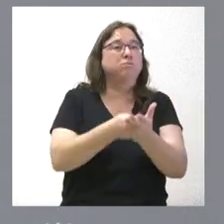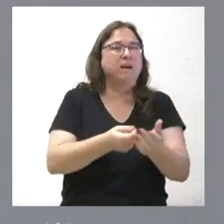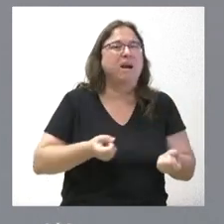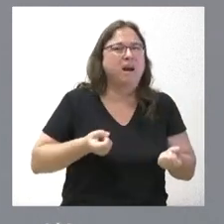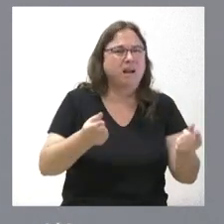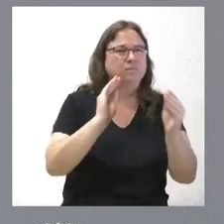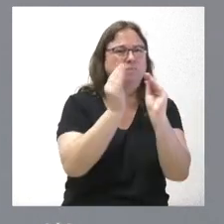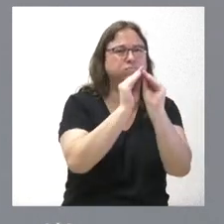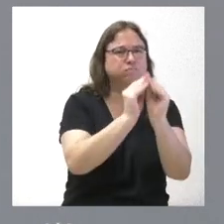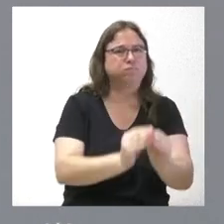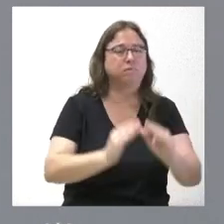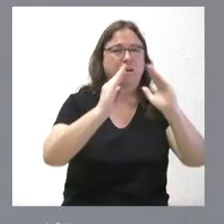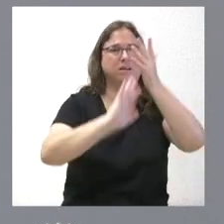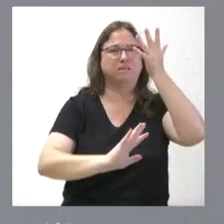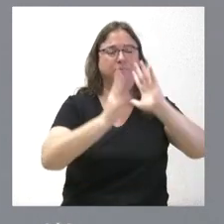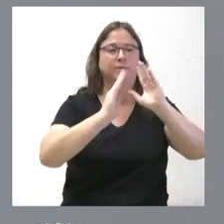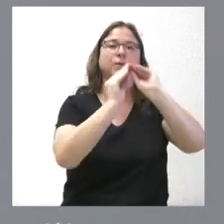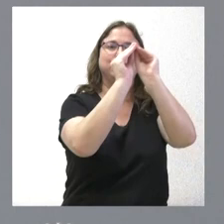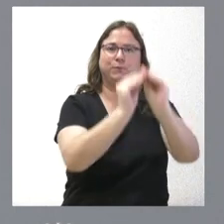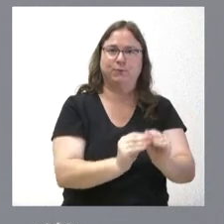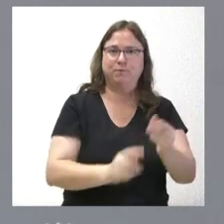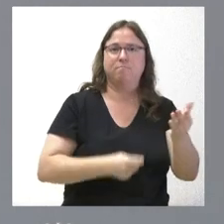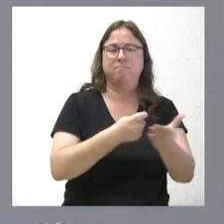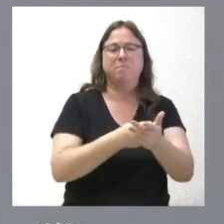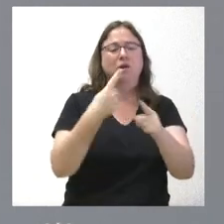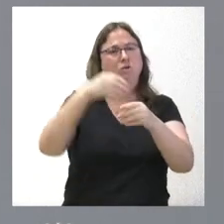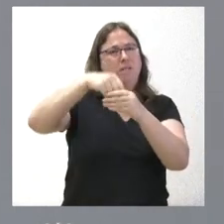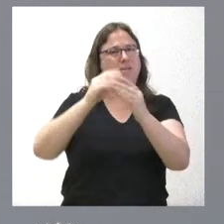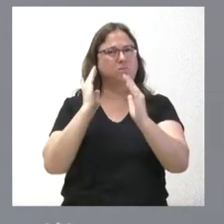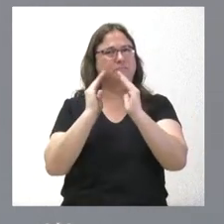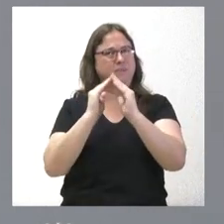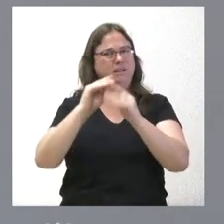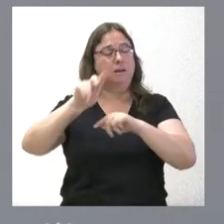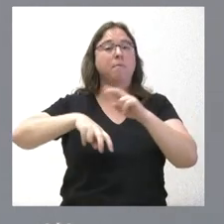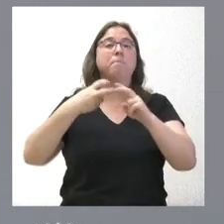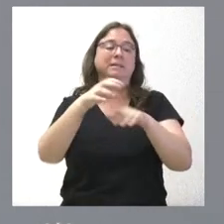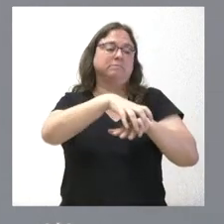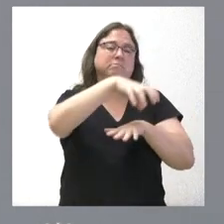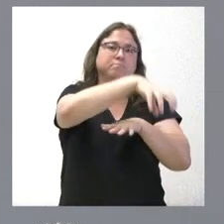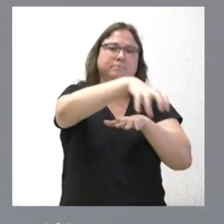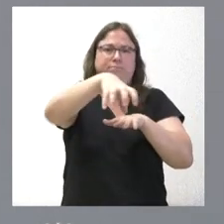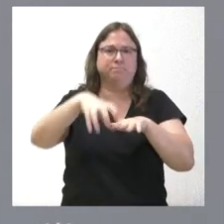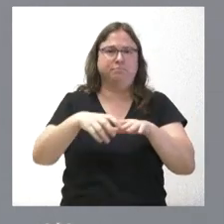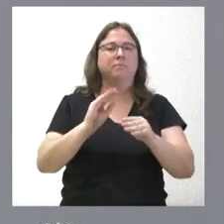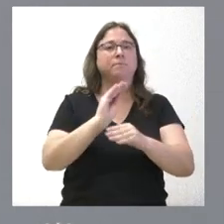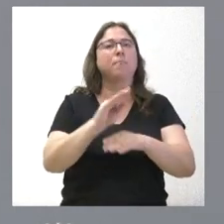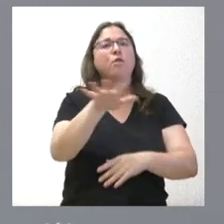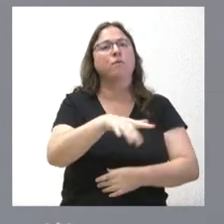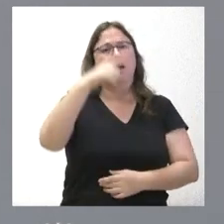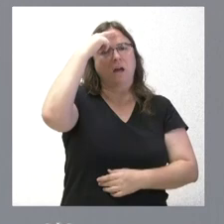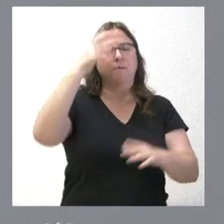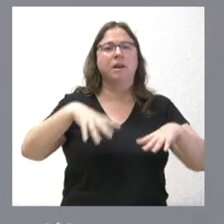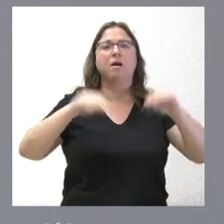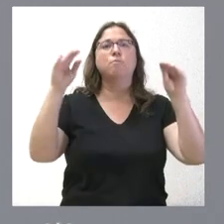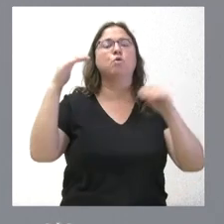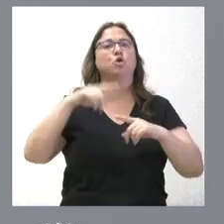en las viviendas y en el menaje doméstico, así como en las edificaciones complementarias. Estamos hablando de actuaciones en Ávila, Burgos, Segovia y